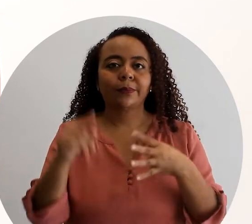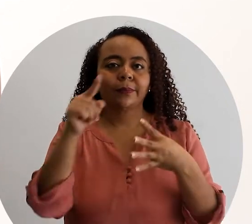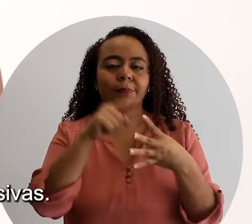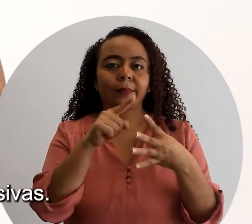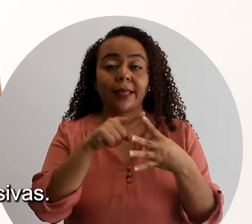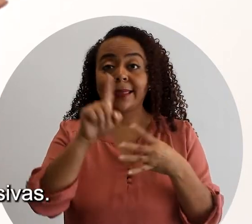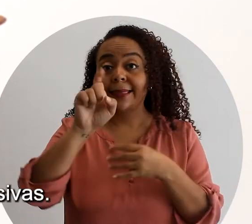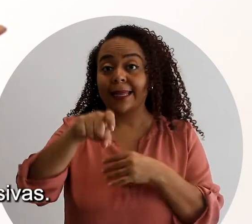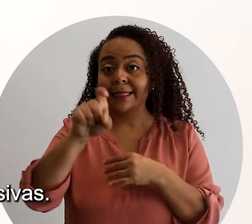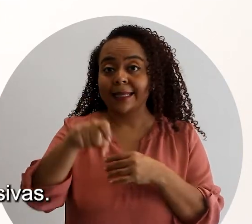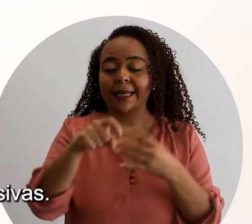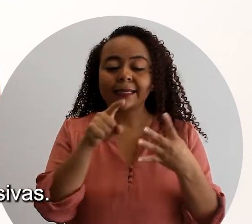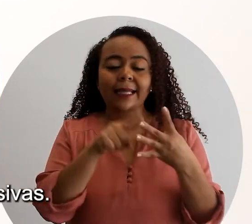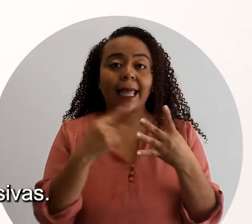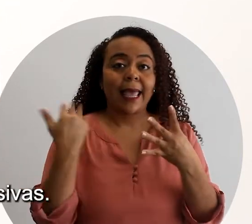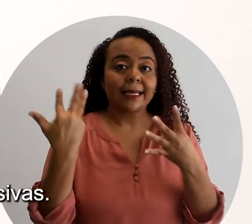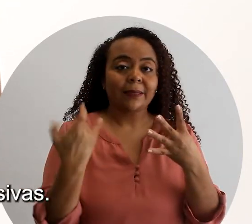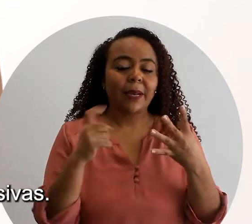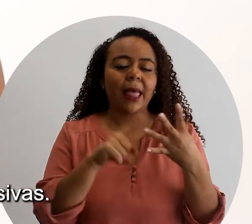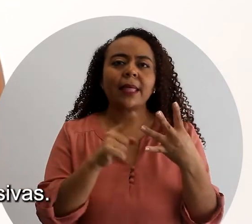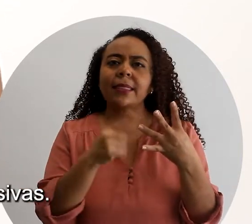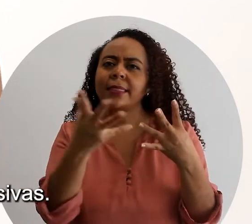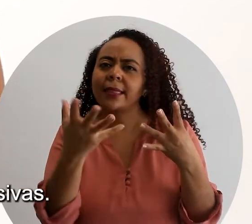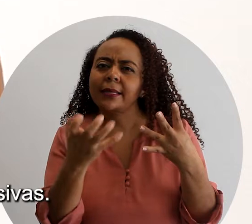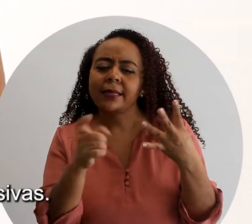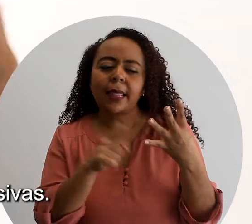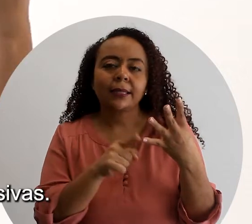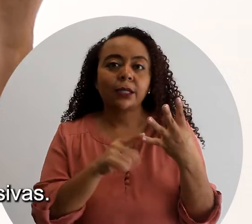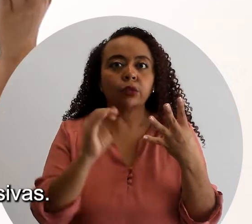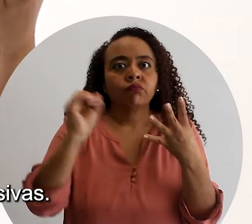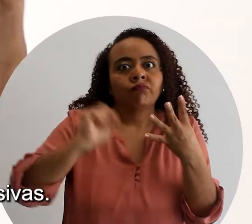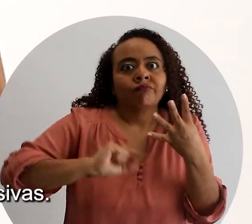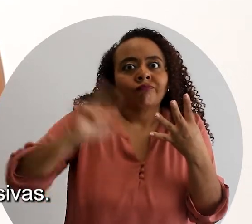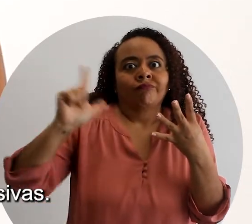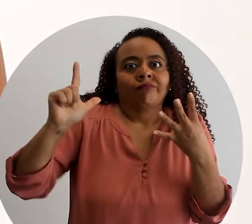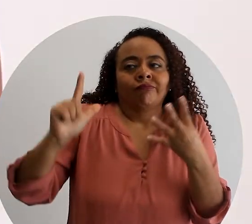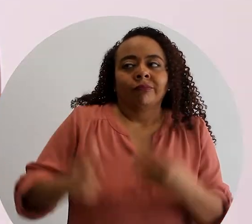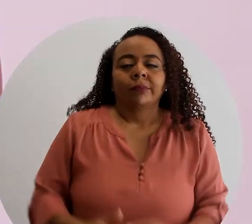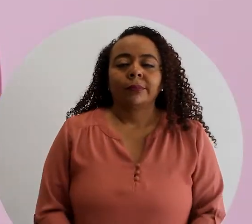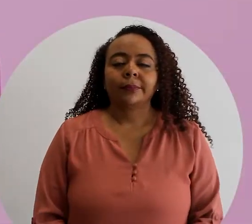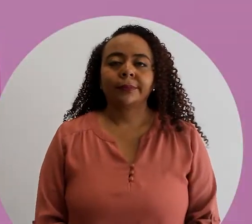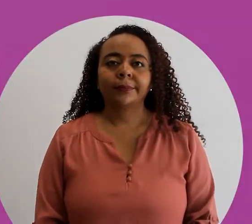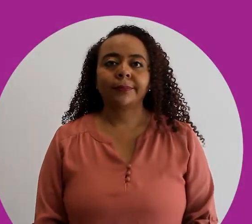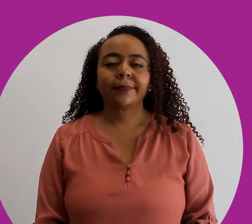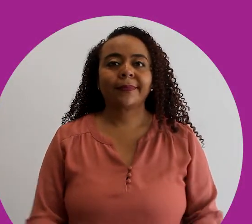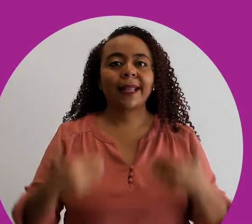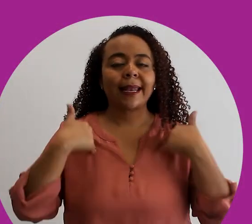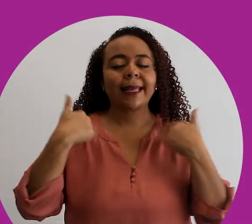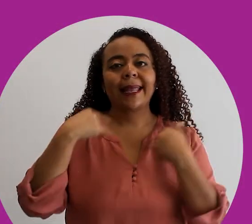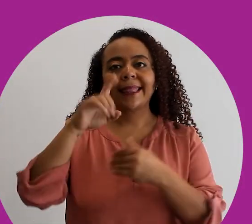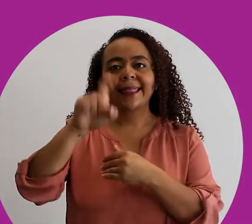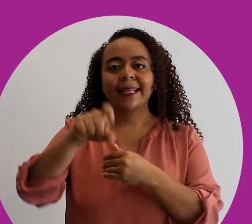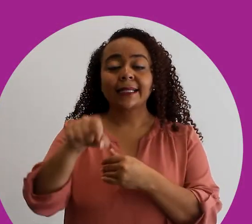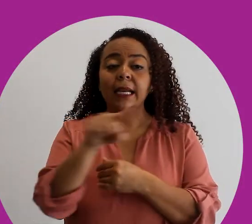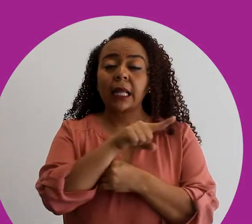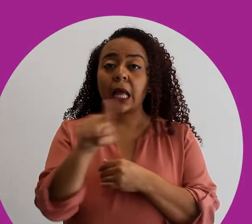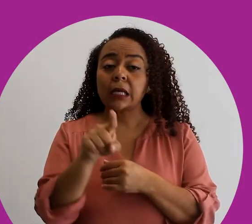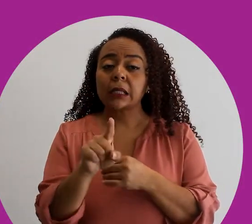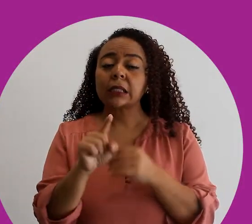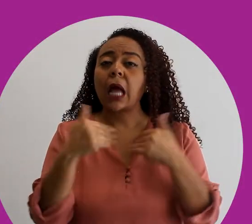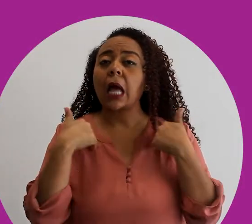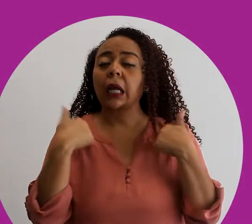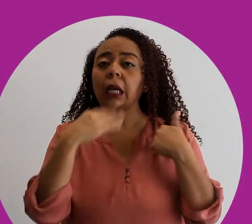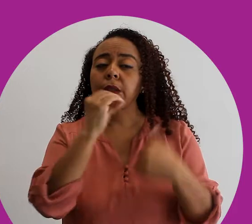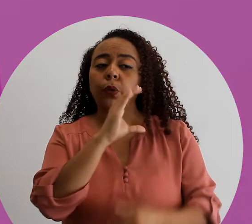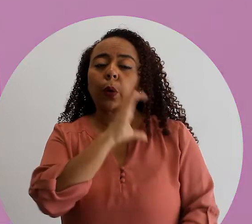Pueden ser necesarias, esperadas, deseadas o sorpresivas. Las alegrías necesarias